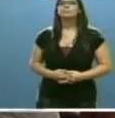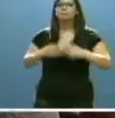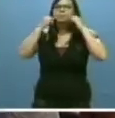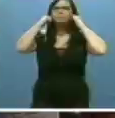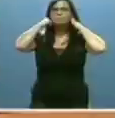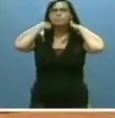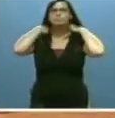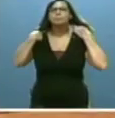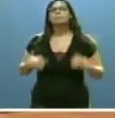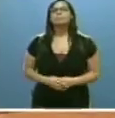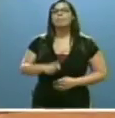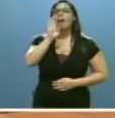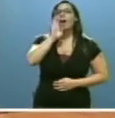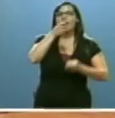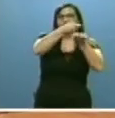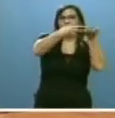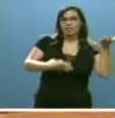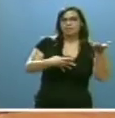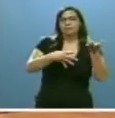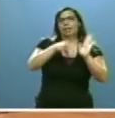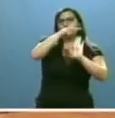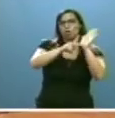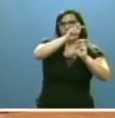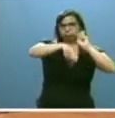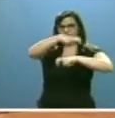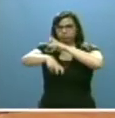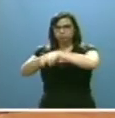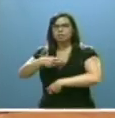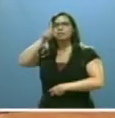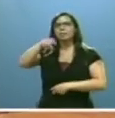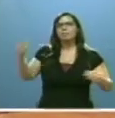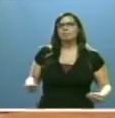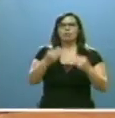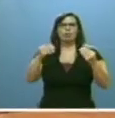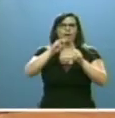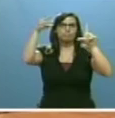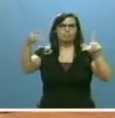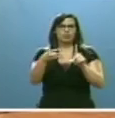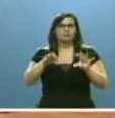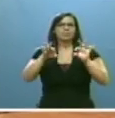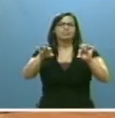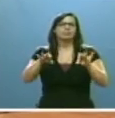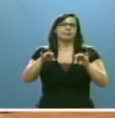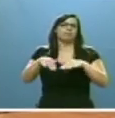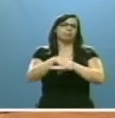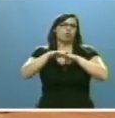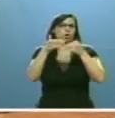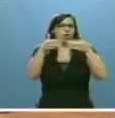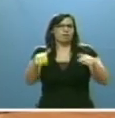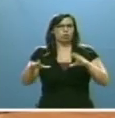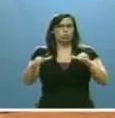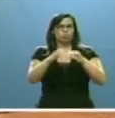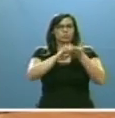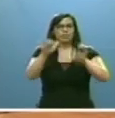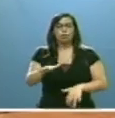Junto a la anterior batería de cambios normativos, vamos a impulsar una mejora del portal de gobierno abierto de la Junta, para que, además de sus